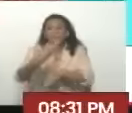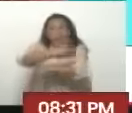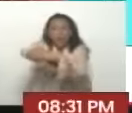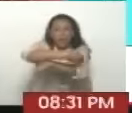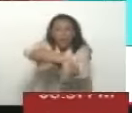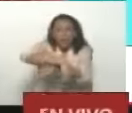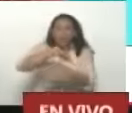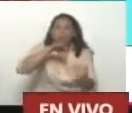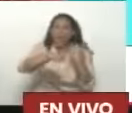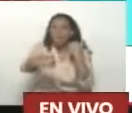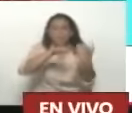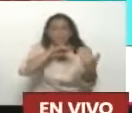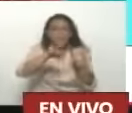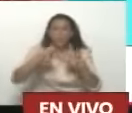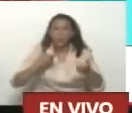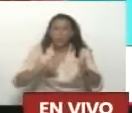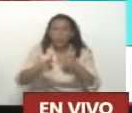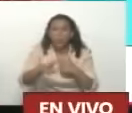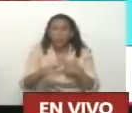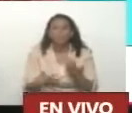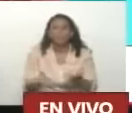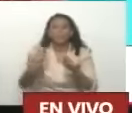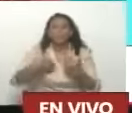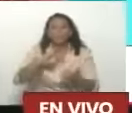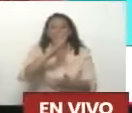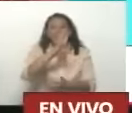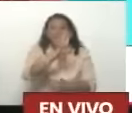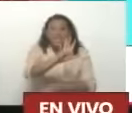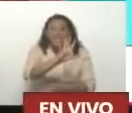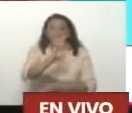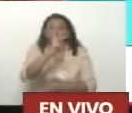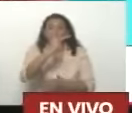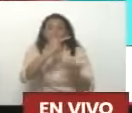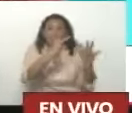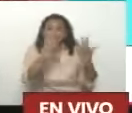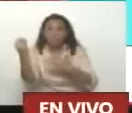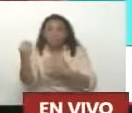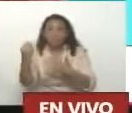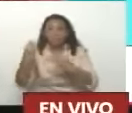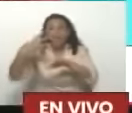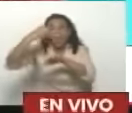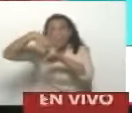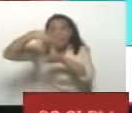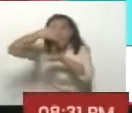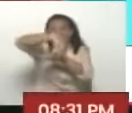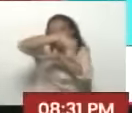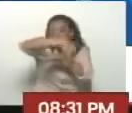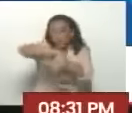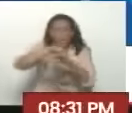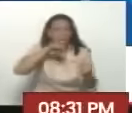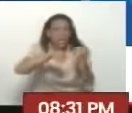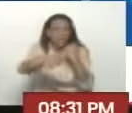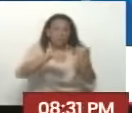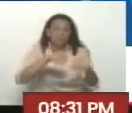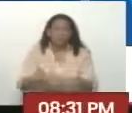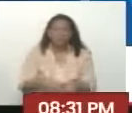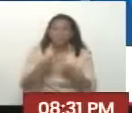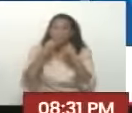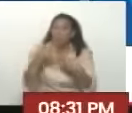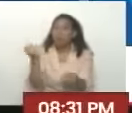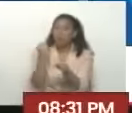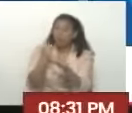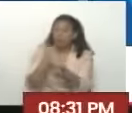alumbrar Las vías públicas Y nos acaba De entregar 570 luminarias Para concretar Nuestro proyecto De iluminación Así es que se